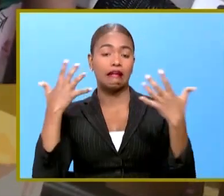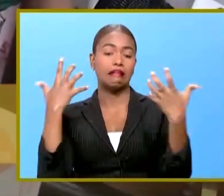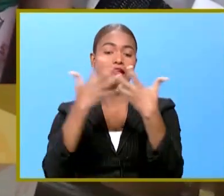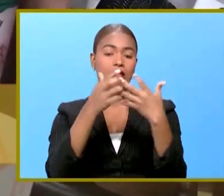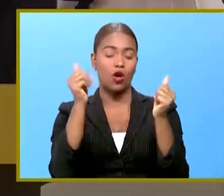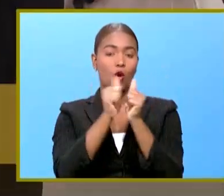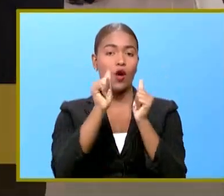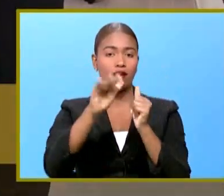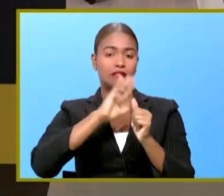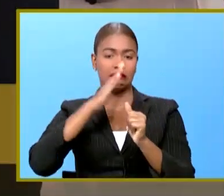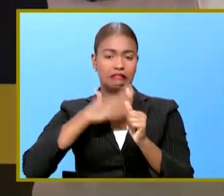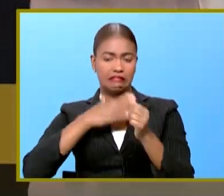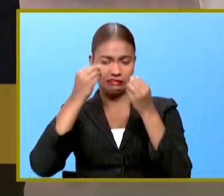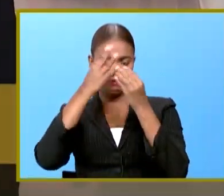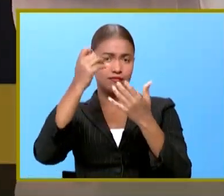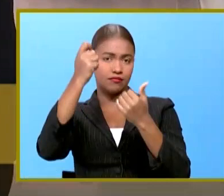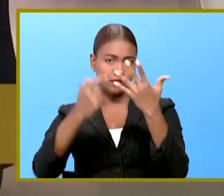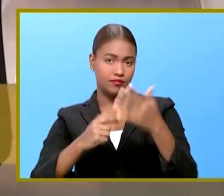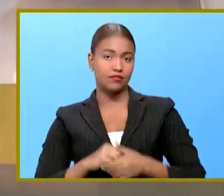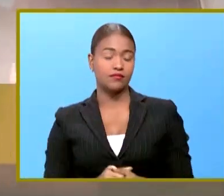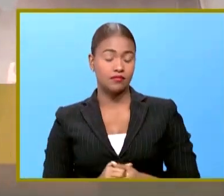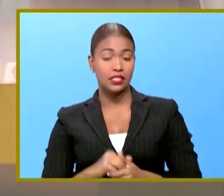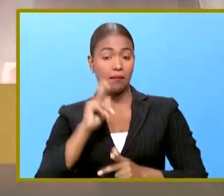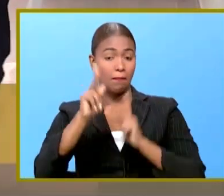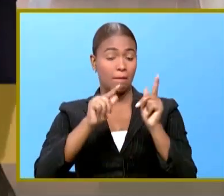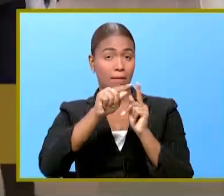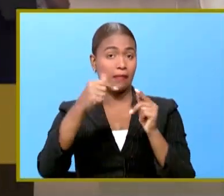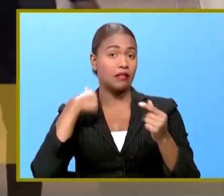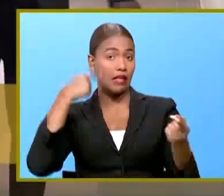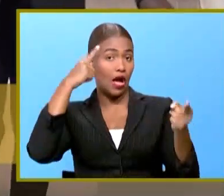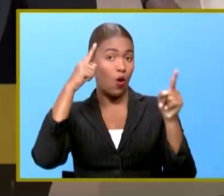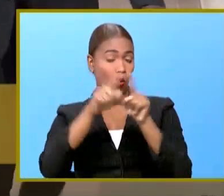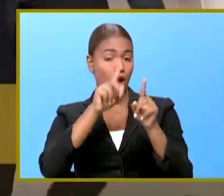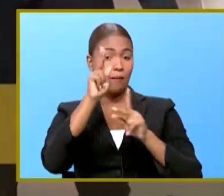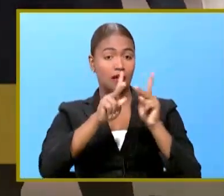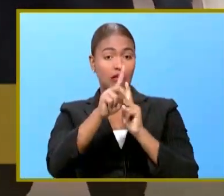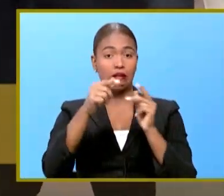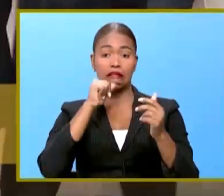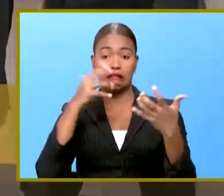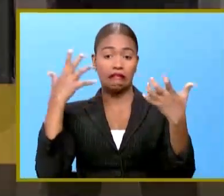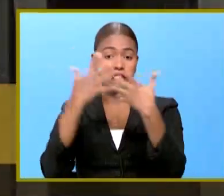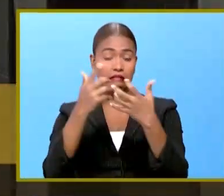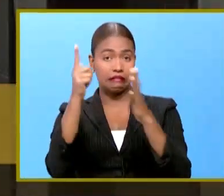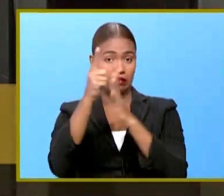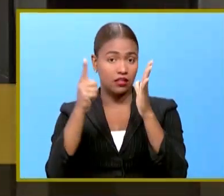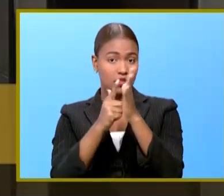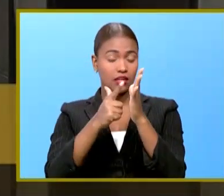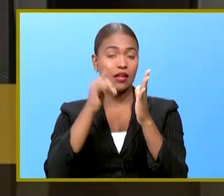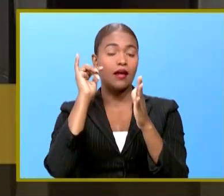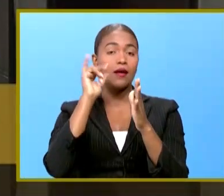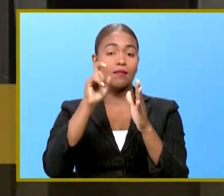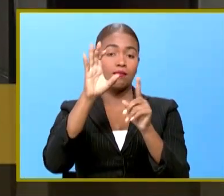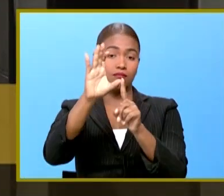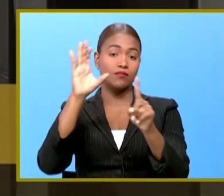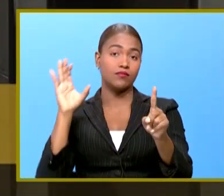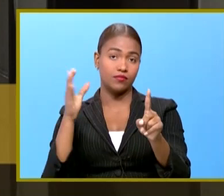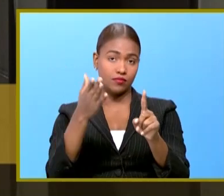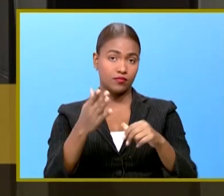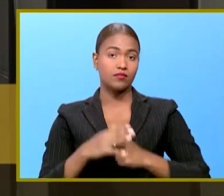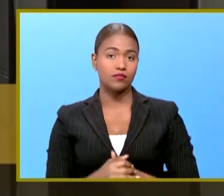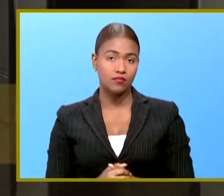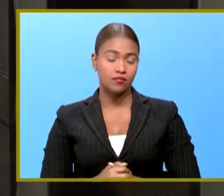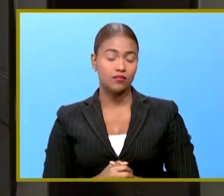declaración jurada. Los legisladores están de acuerdo que aquel que no cumpla con su declaración jurada sea destituido de su cargo.